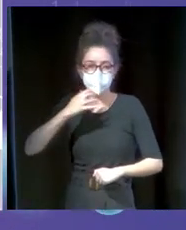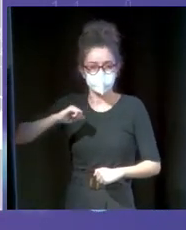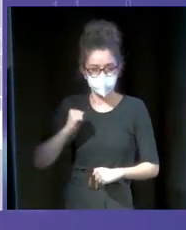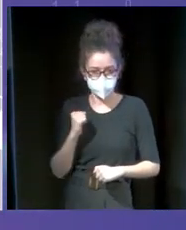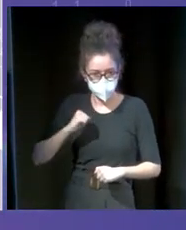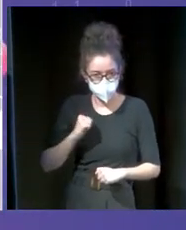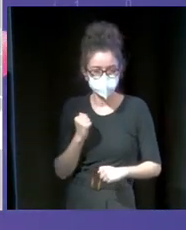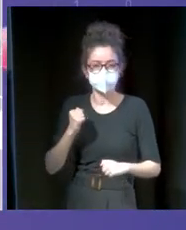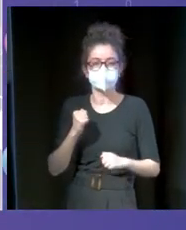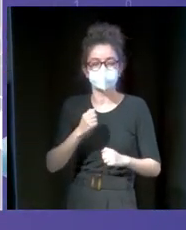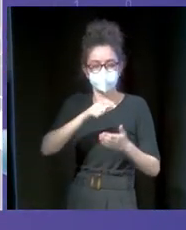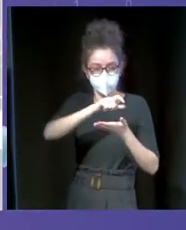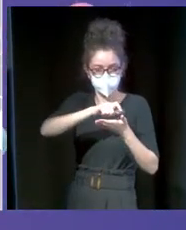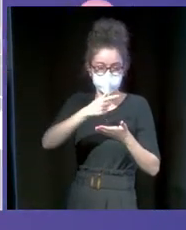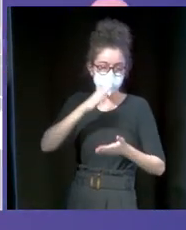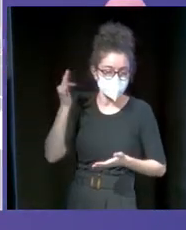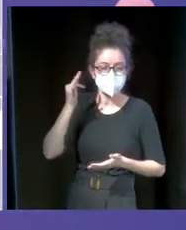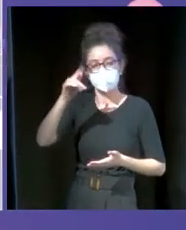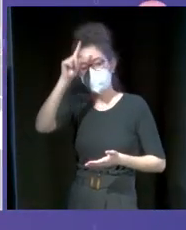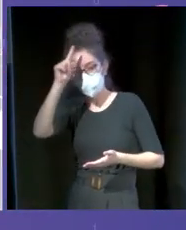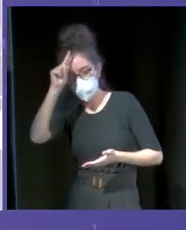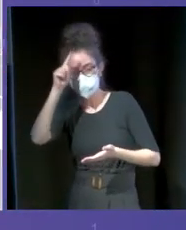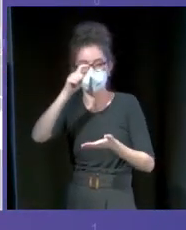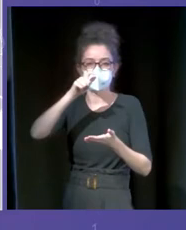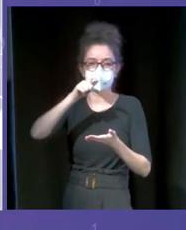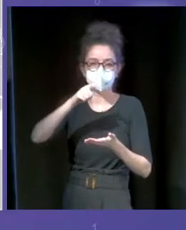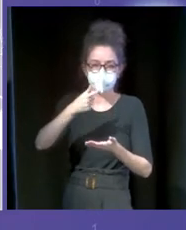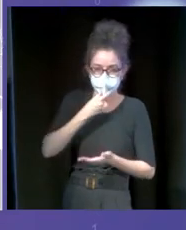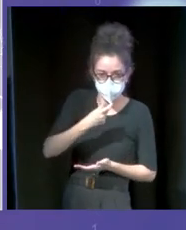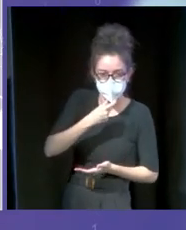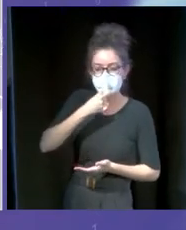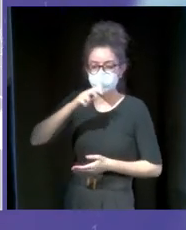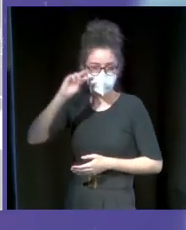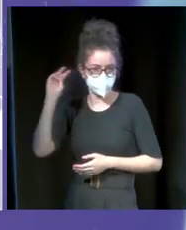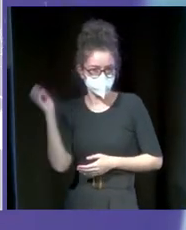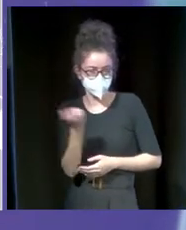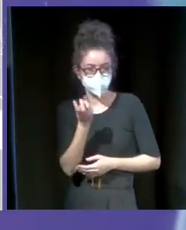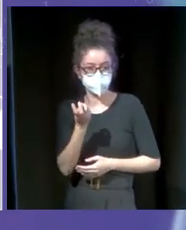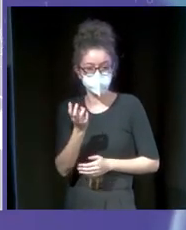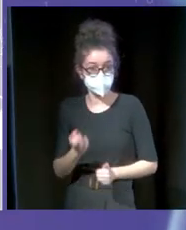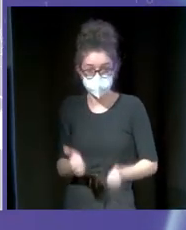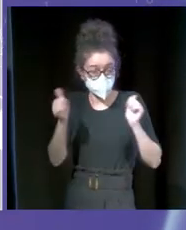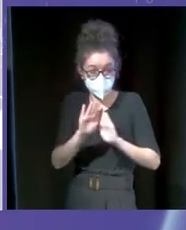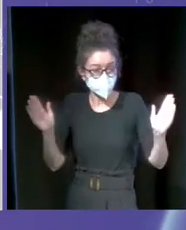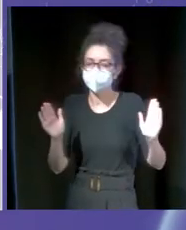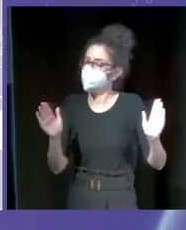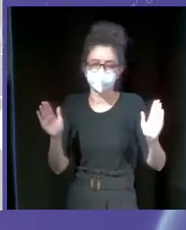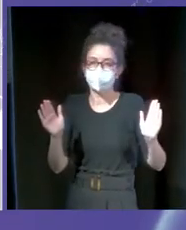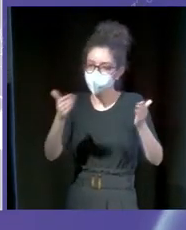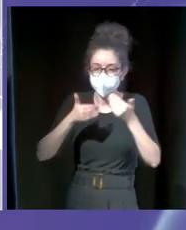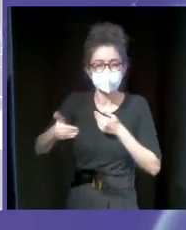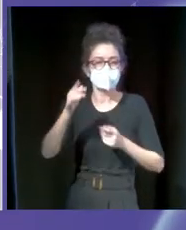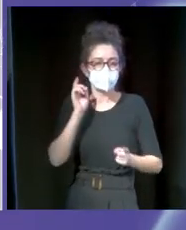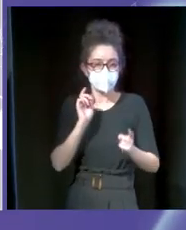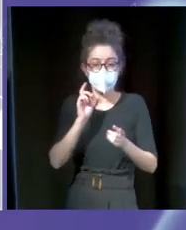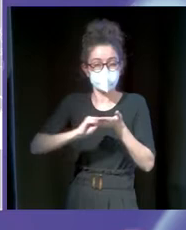Reino Unido, Alemania, Francia, etc. No nos vamos a quedar ahí para el año que viene. Tenemos previsto abrir en México